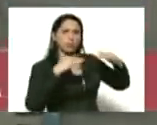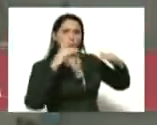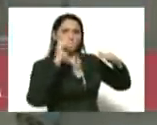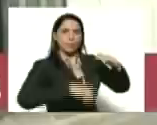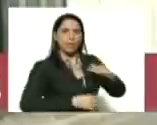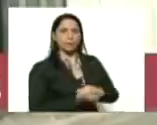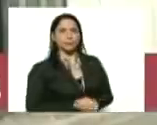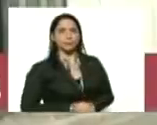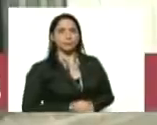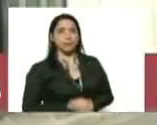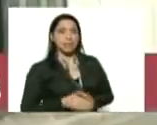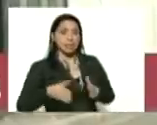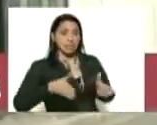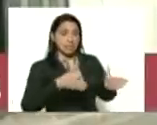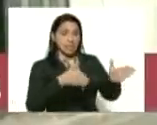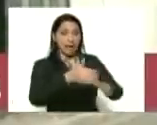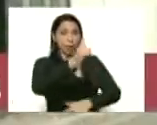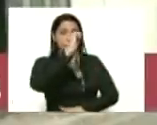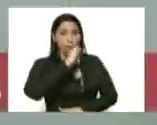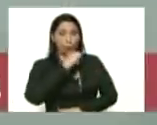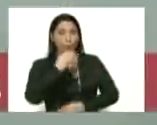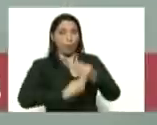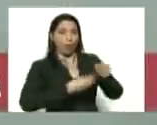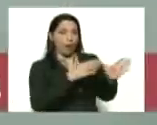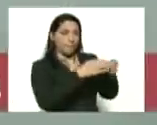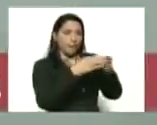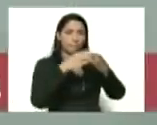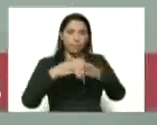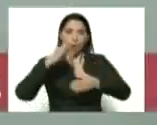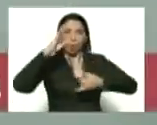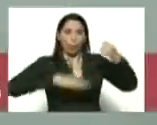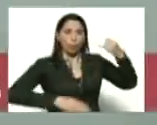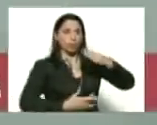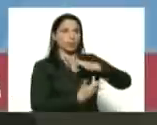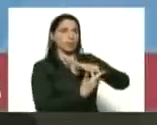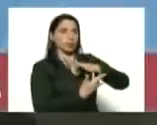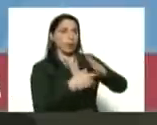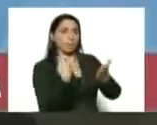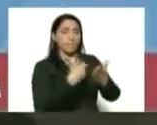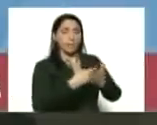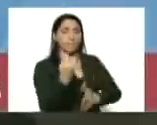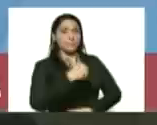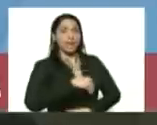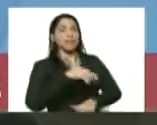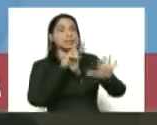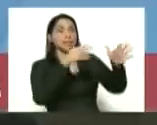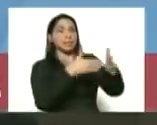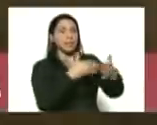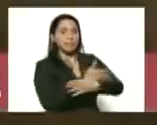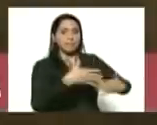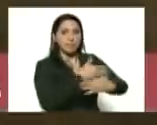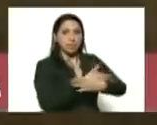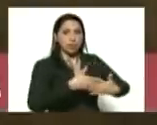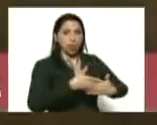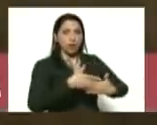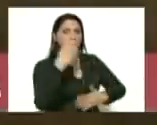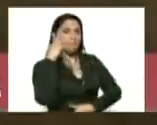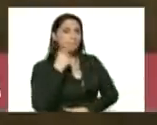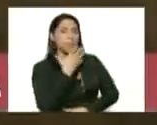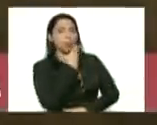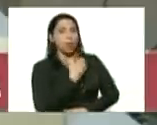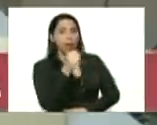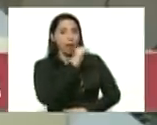redes de agua colocación de equipos de última generación una inversión de más de 7 mil millones de bolívares